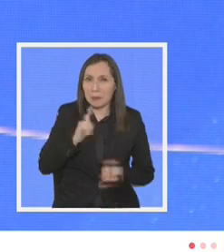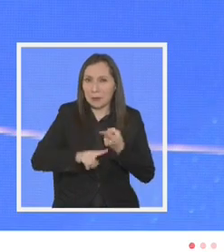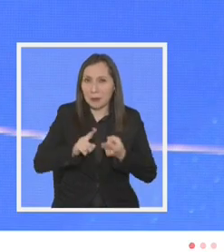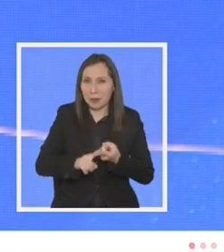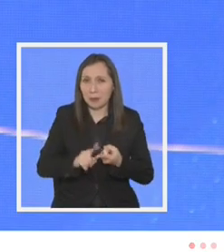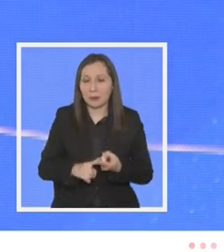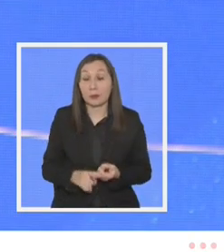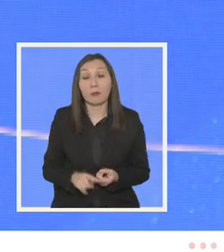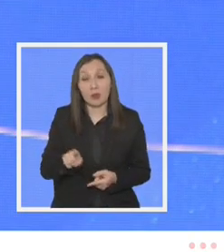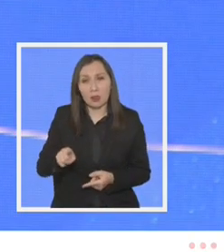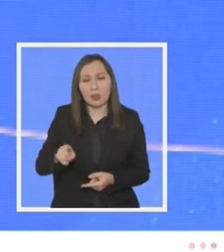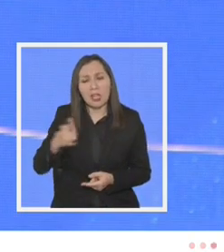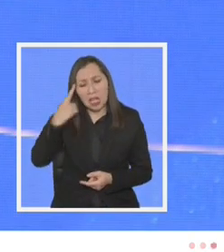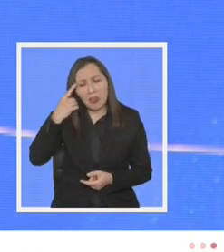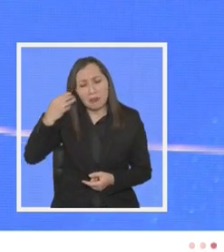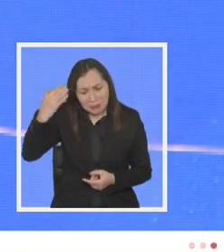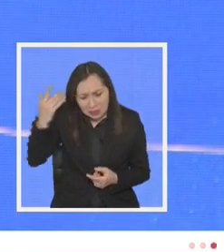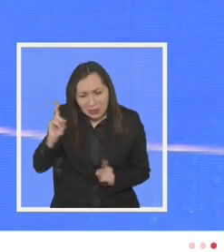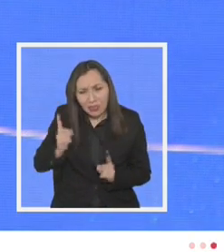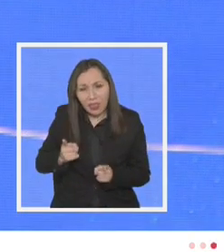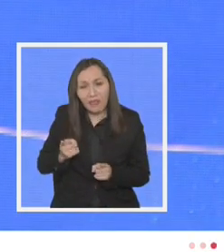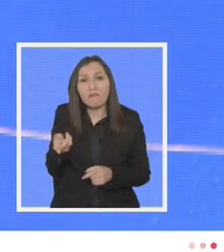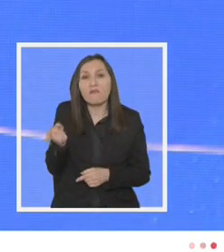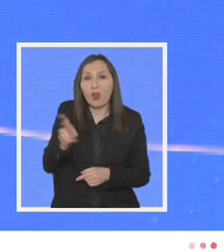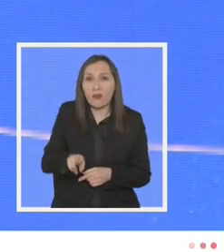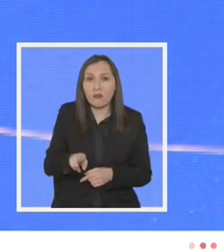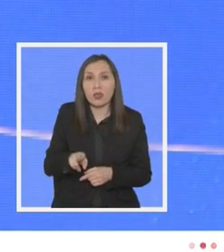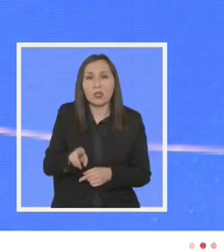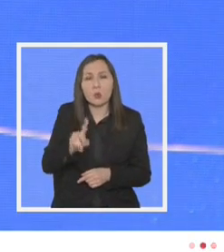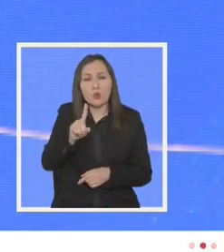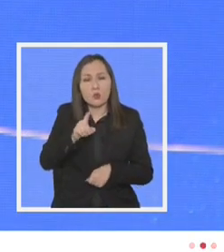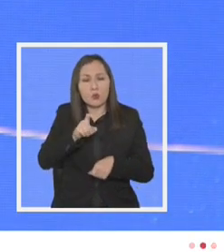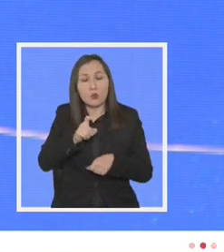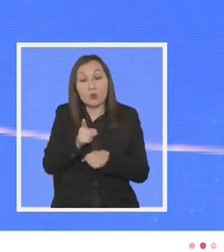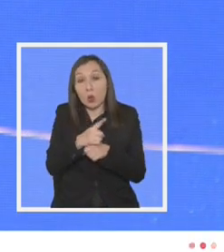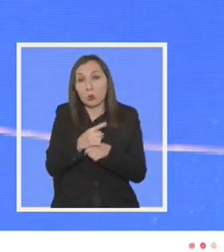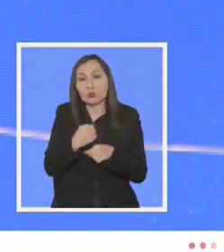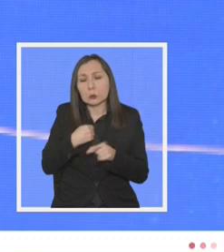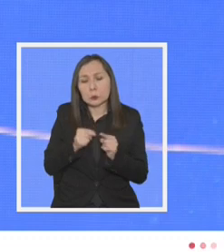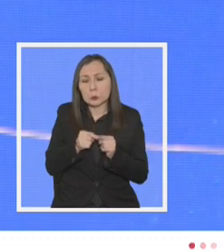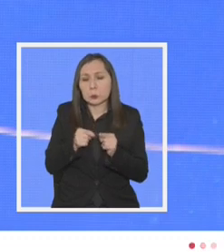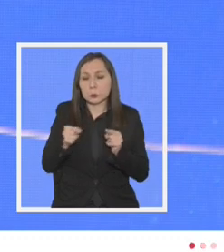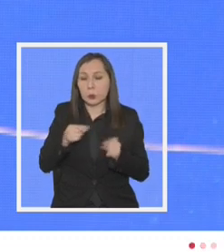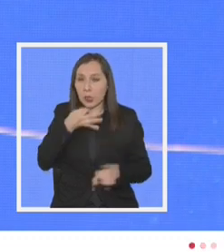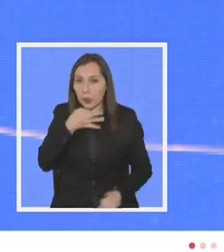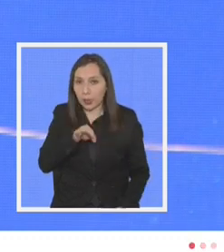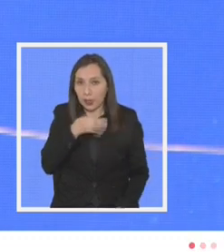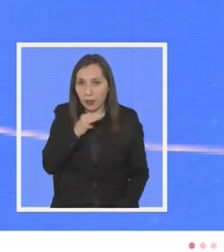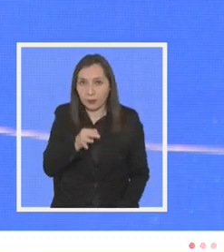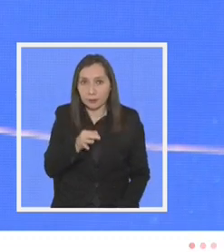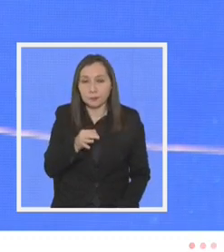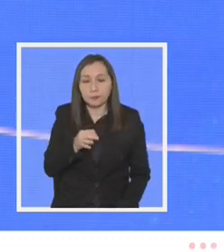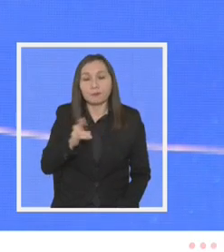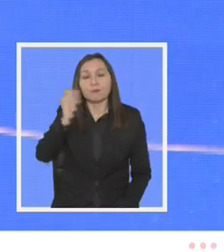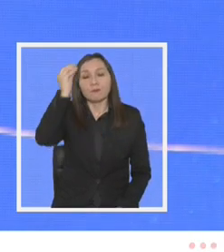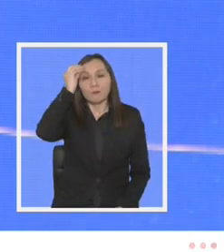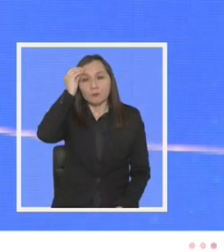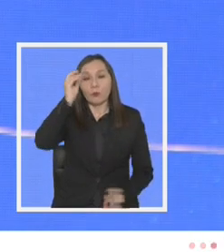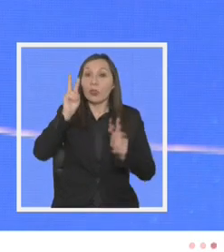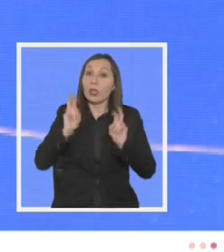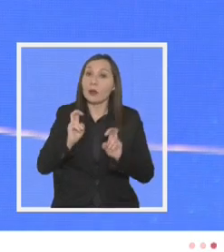por eso creo que vale la pena volver por un segundo aunque me extiendo unos minutos al